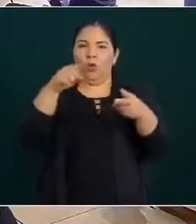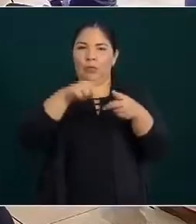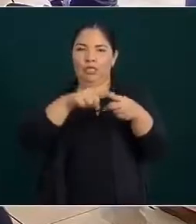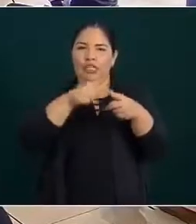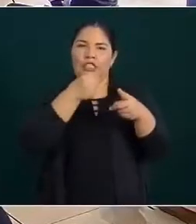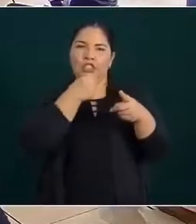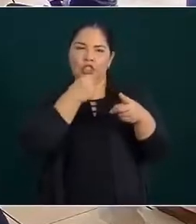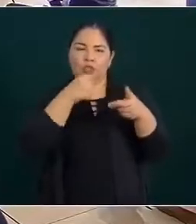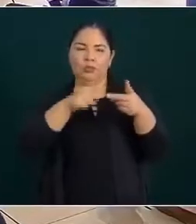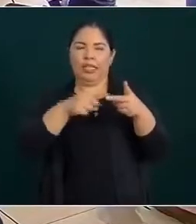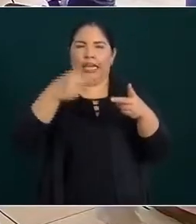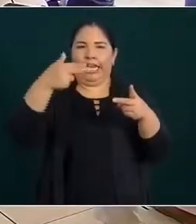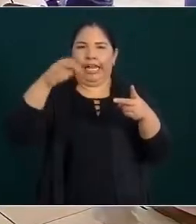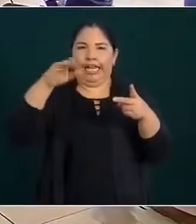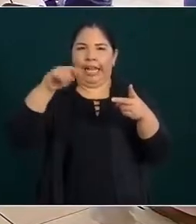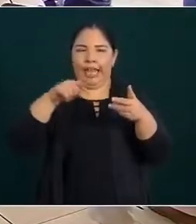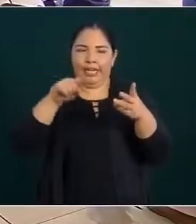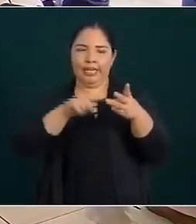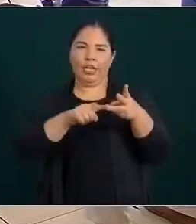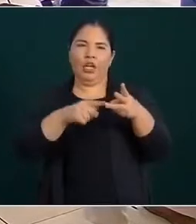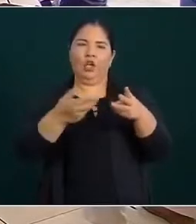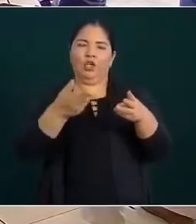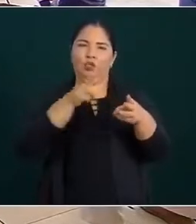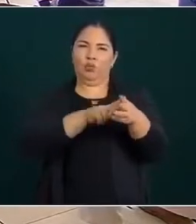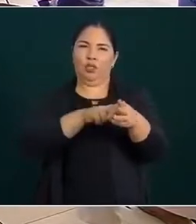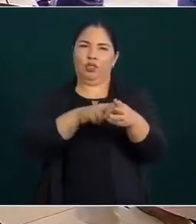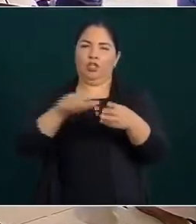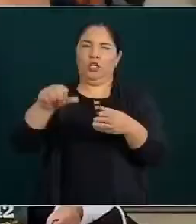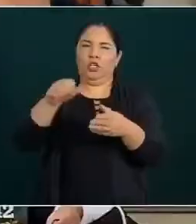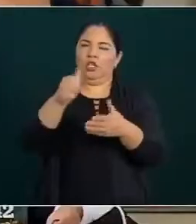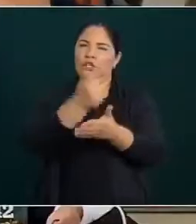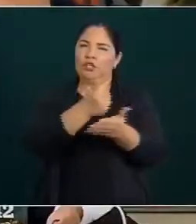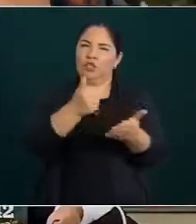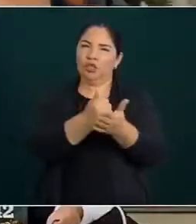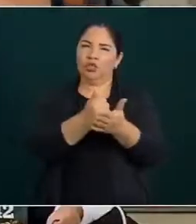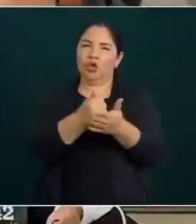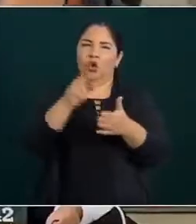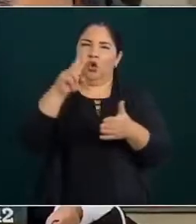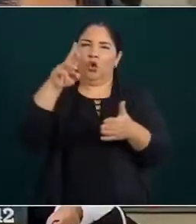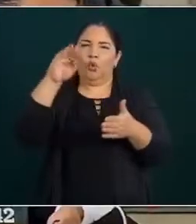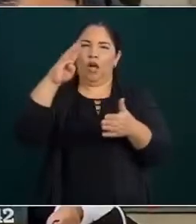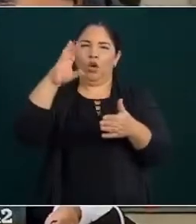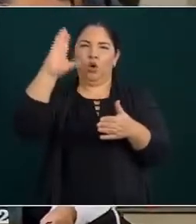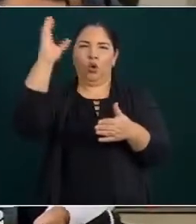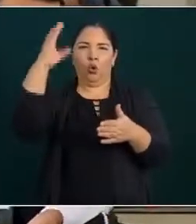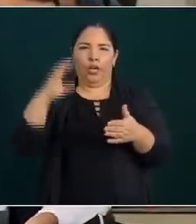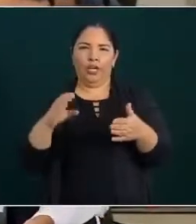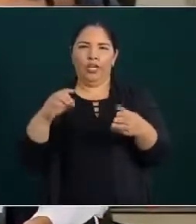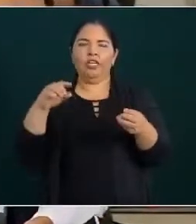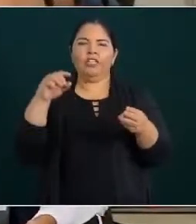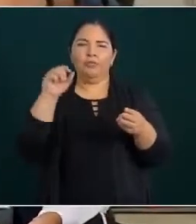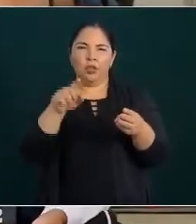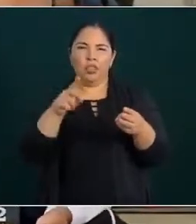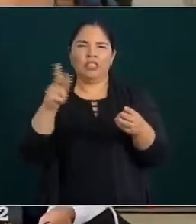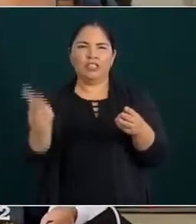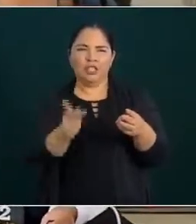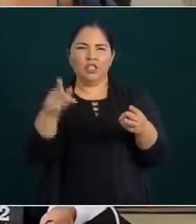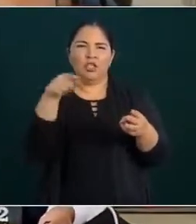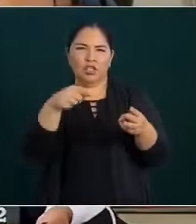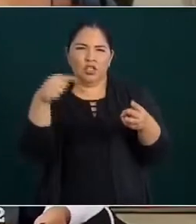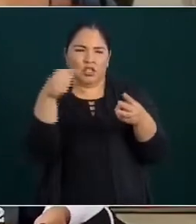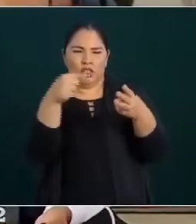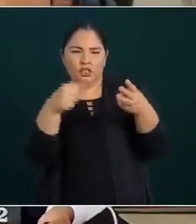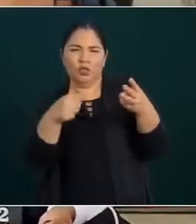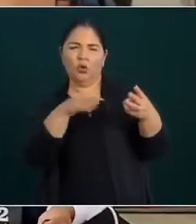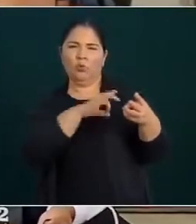de Culiacán y también está el Centro Urbano Culiacán. Preguntarle si están en disposición, pues, de